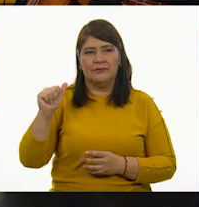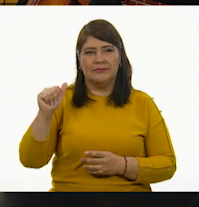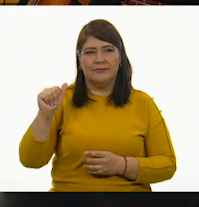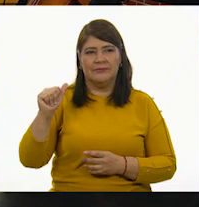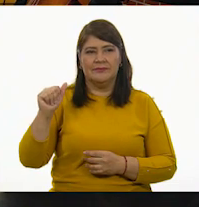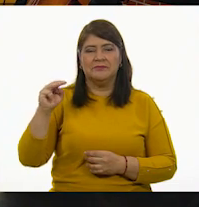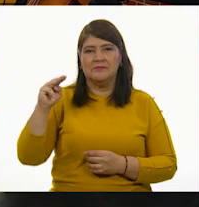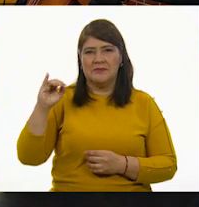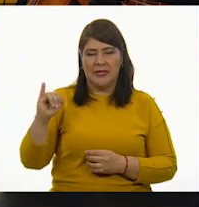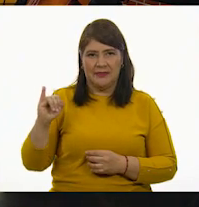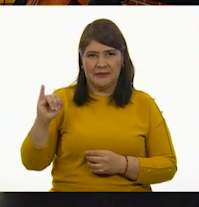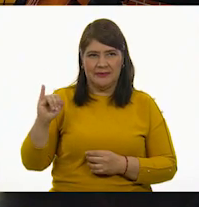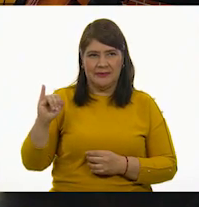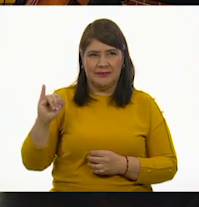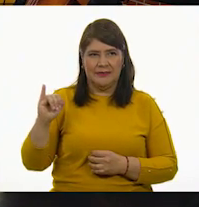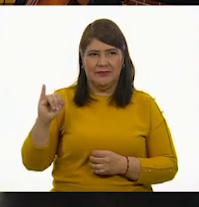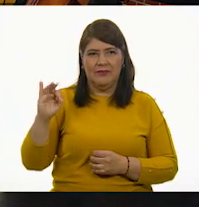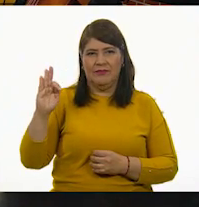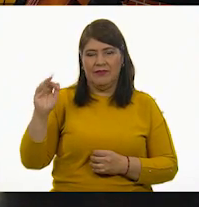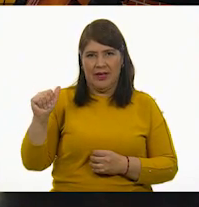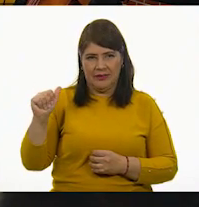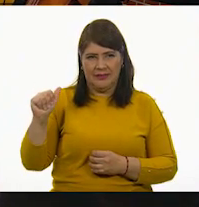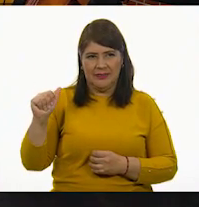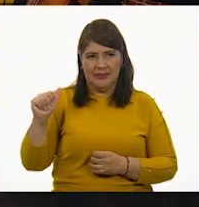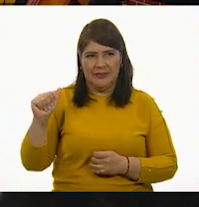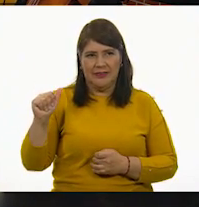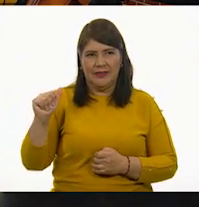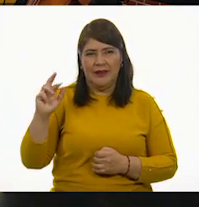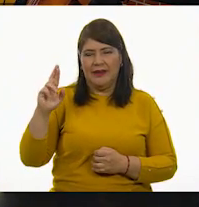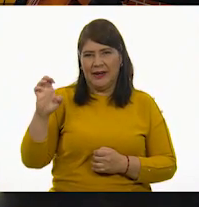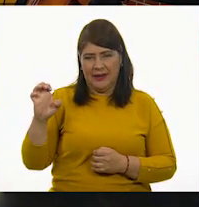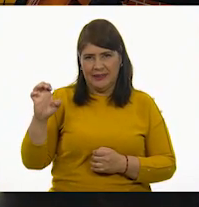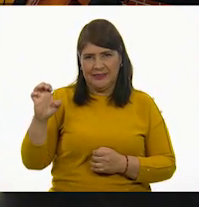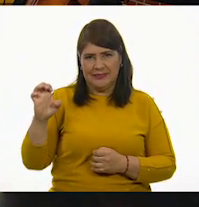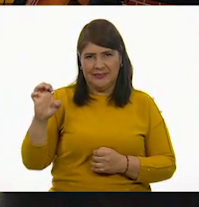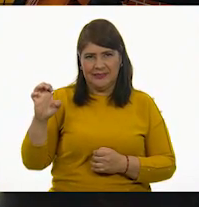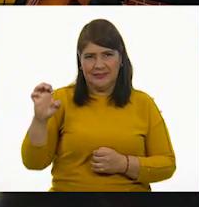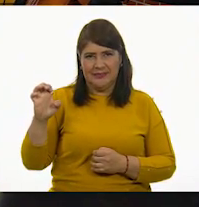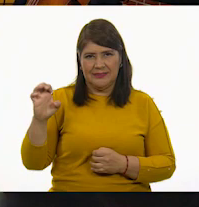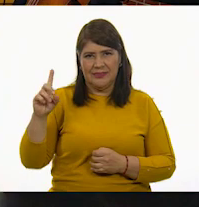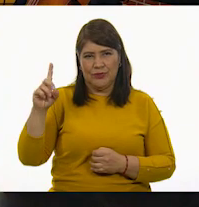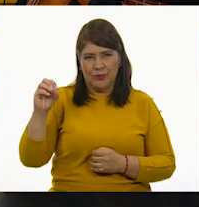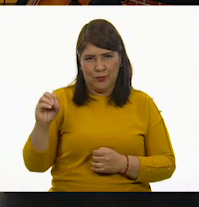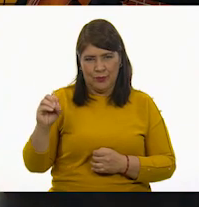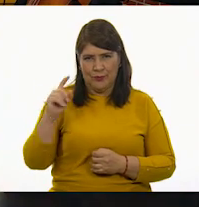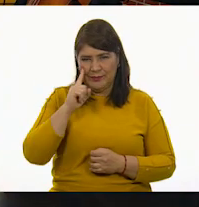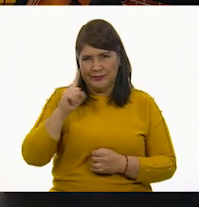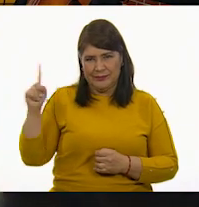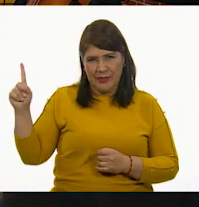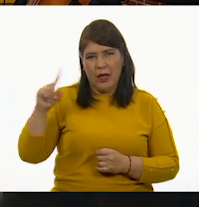mi, fa, re, do.